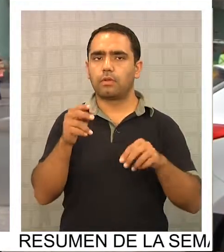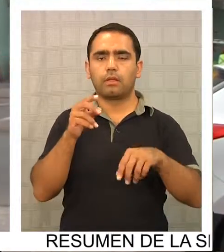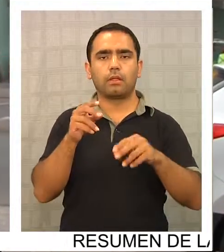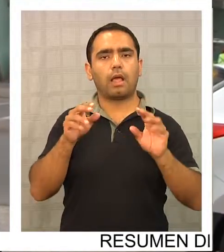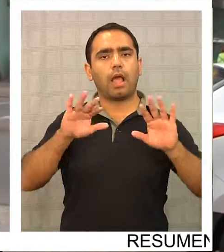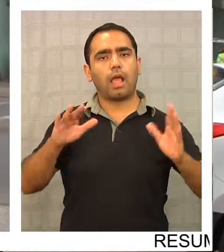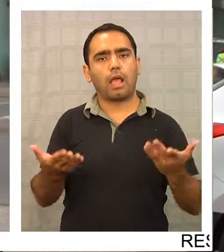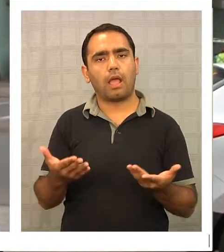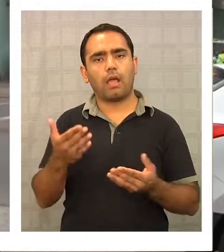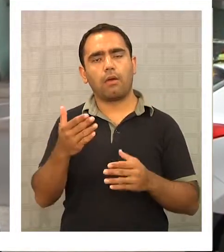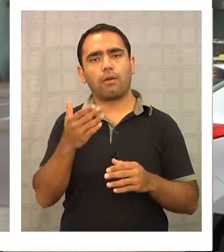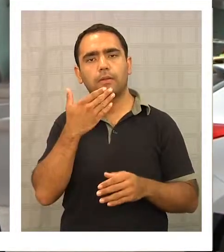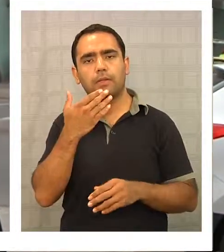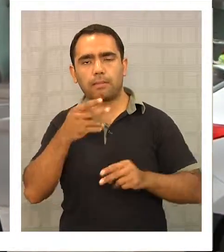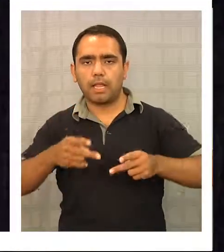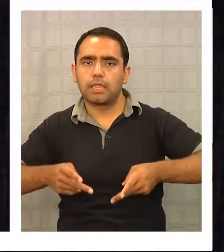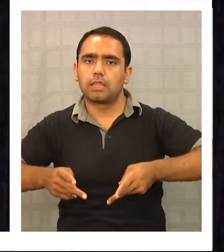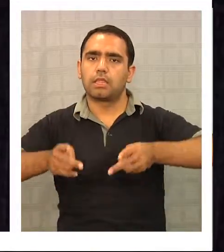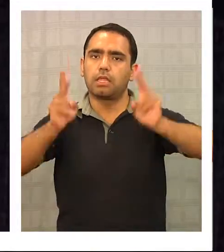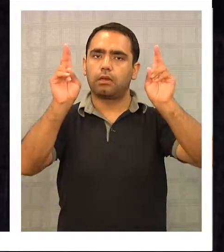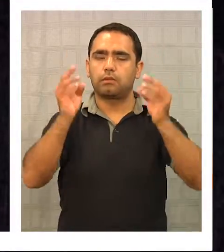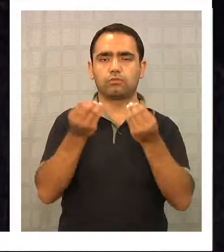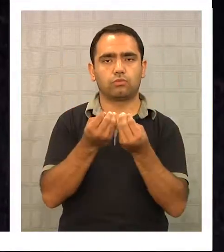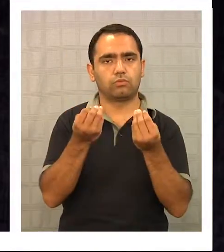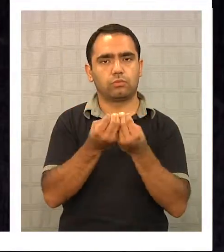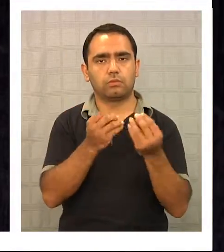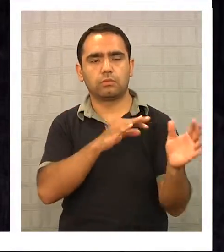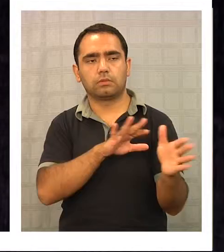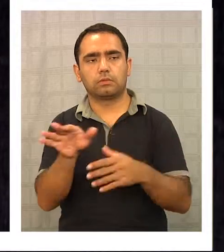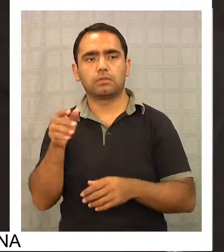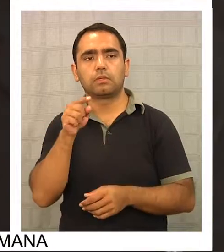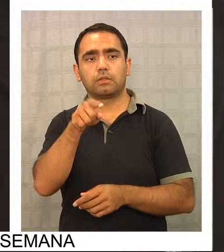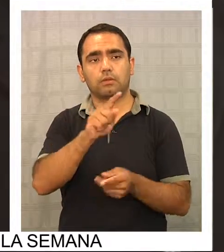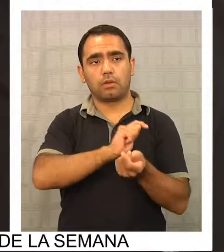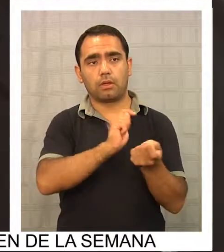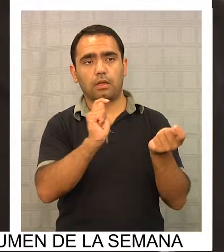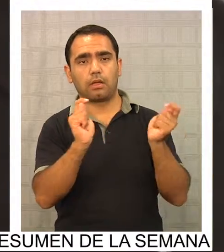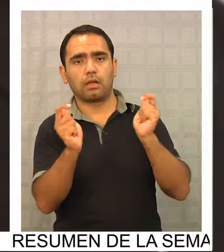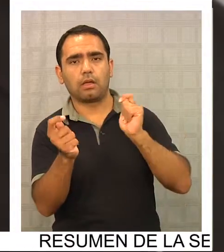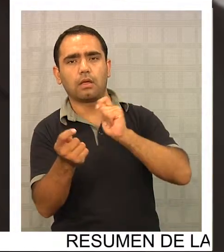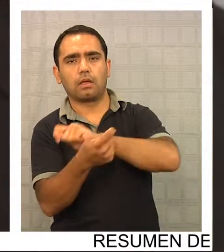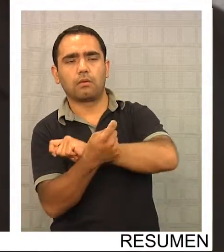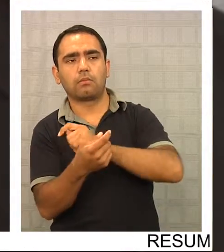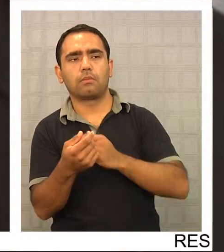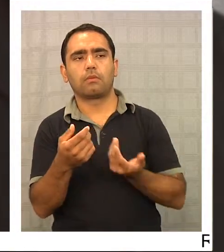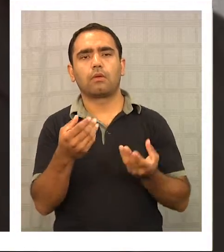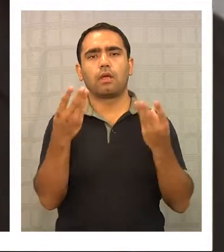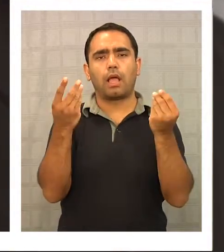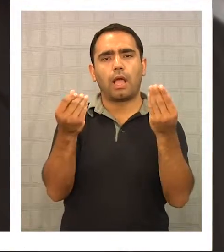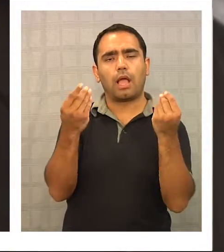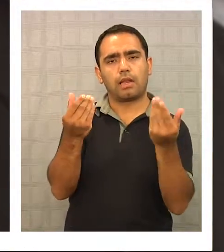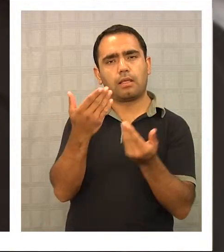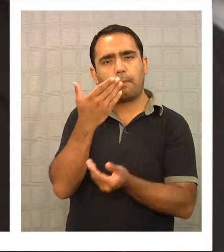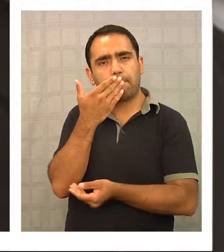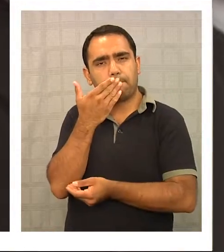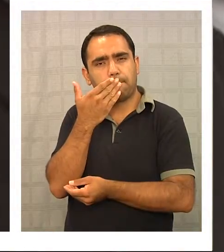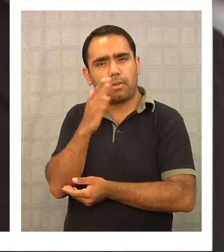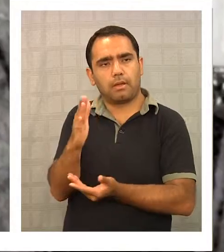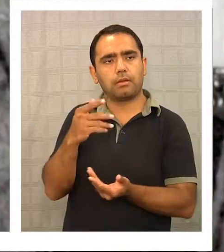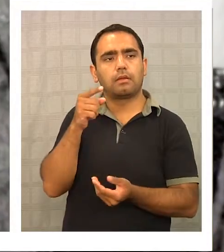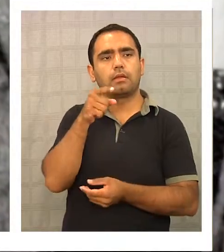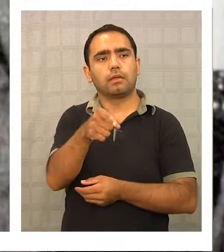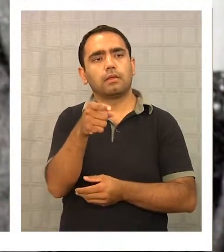que existen hoy en nuestro país. Estos cambios y reformas que permitieron mejorar la calidad de vida de los chilenos son